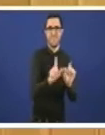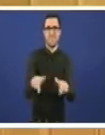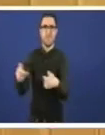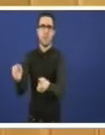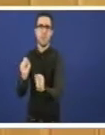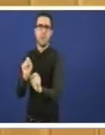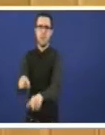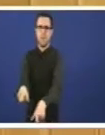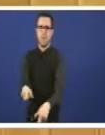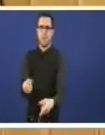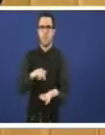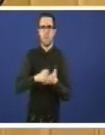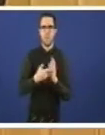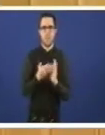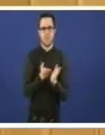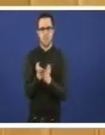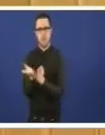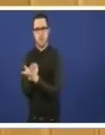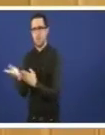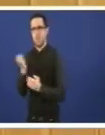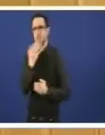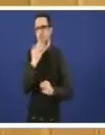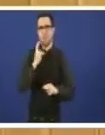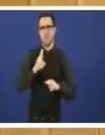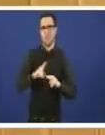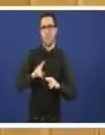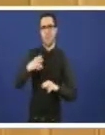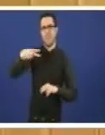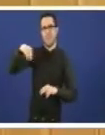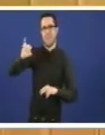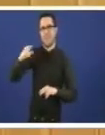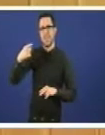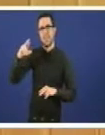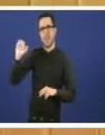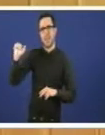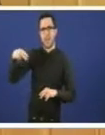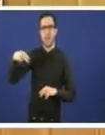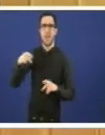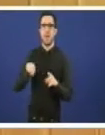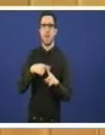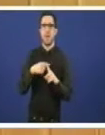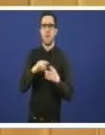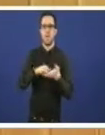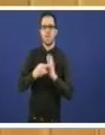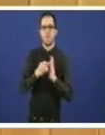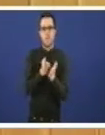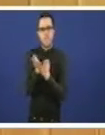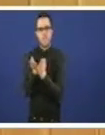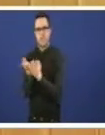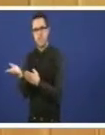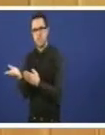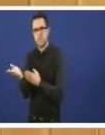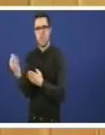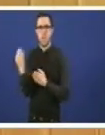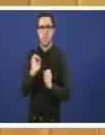alternativos como Donostián que eran a gran idea como proxectos alternativos que teñen que depositar a risa